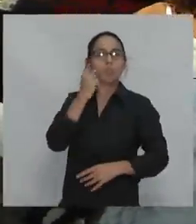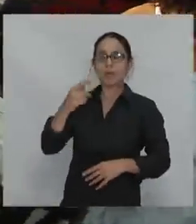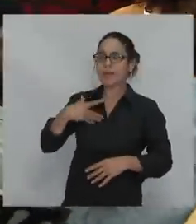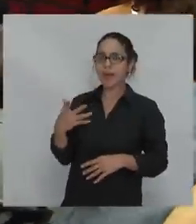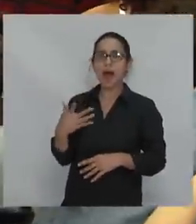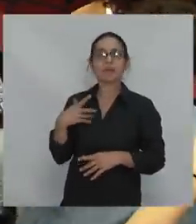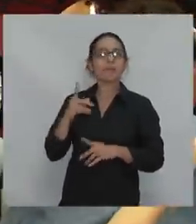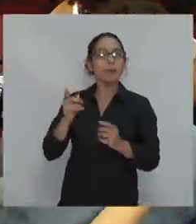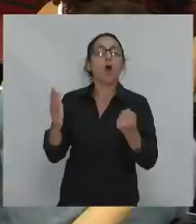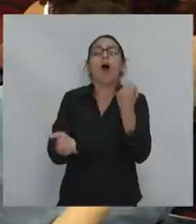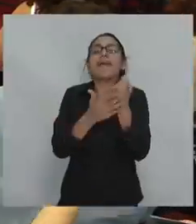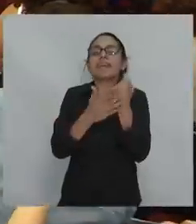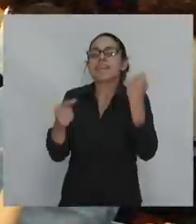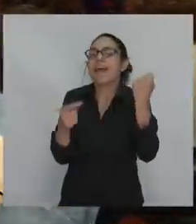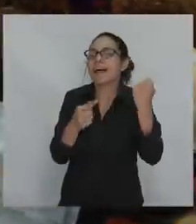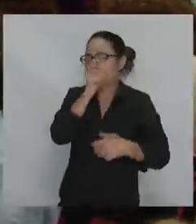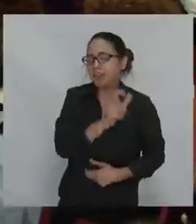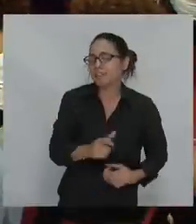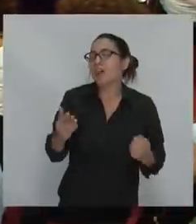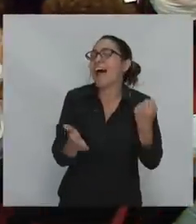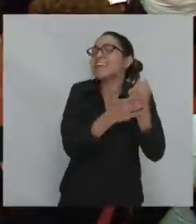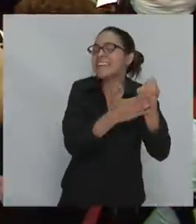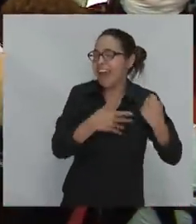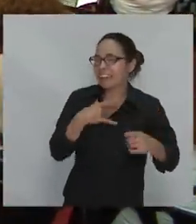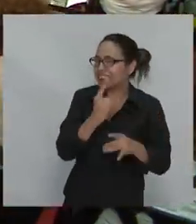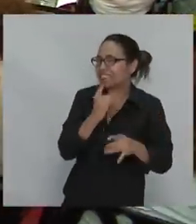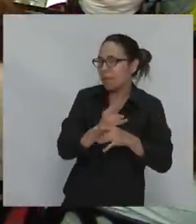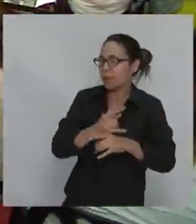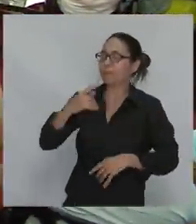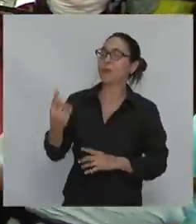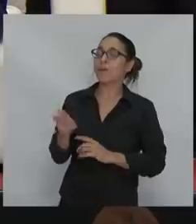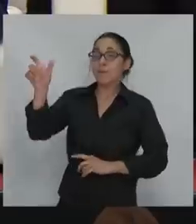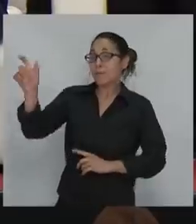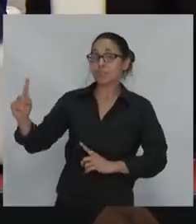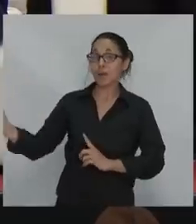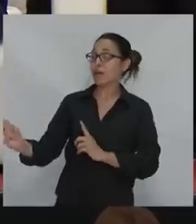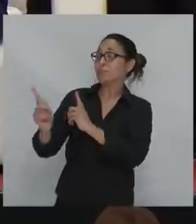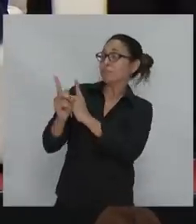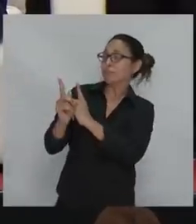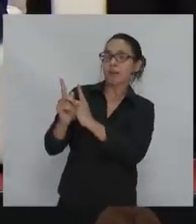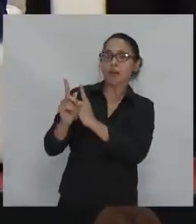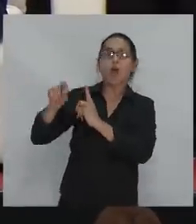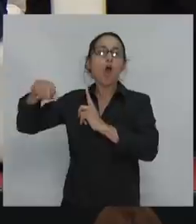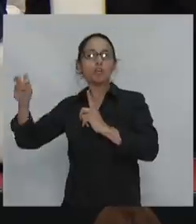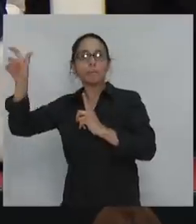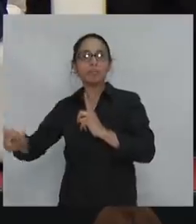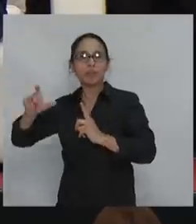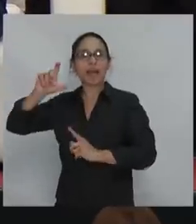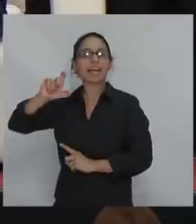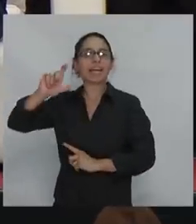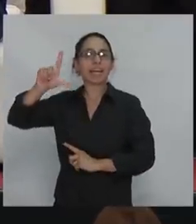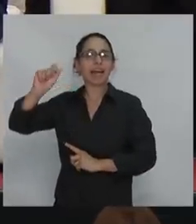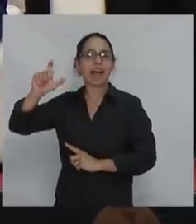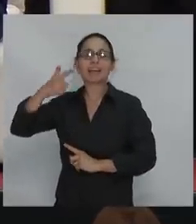persona de la izquierda. En cualquier persona de la izquierda. Y es que se le acerca a alguien que no tenía que estar ahí. Craxio, un galo,